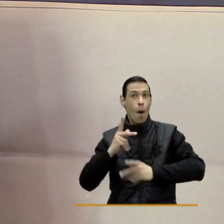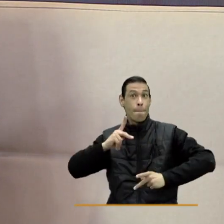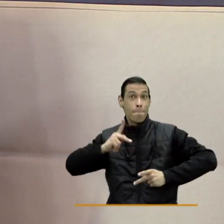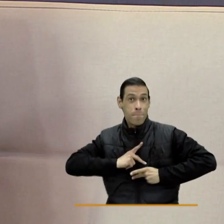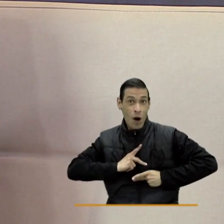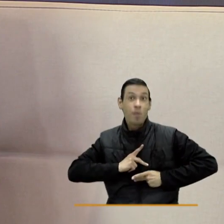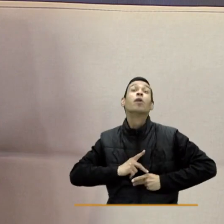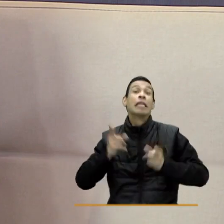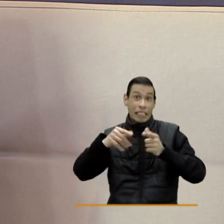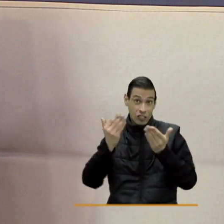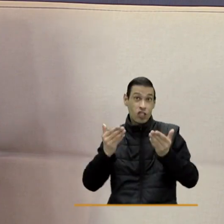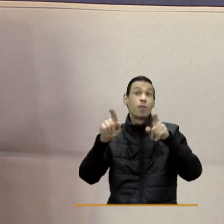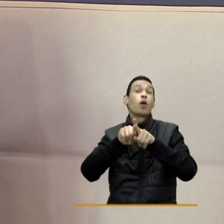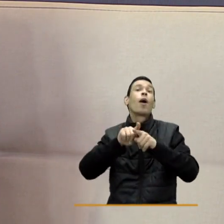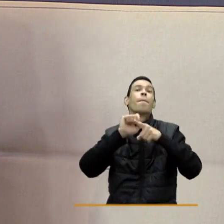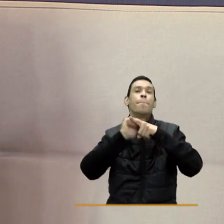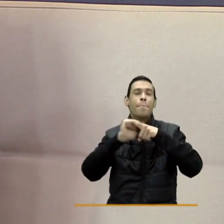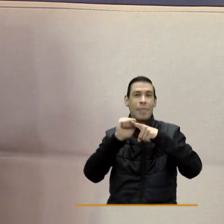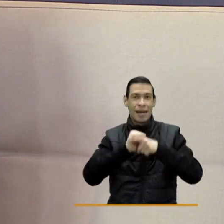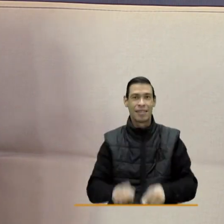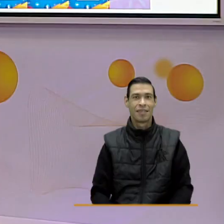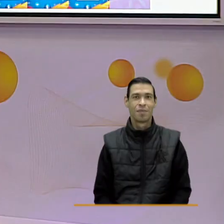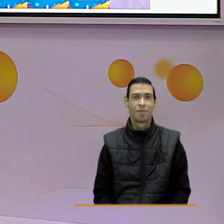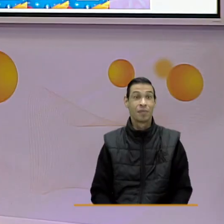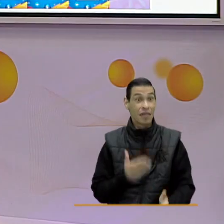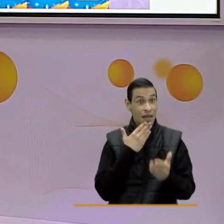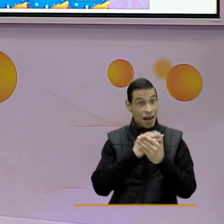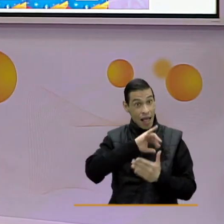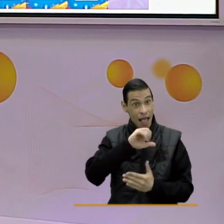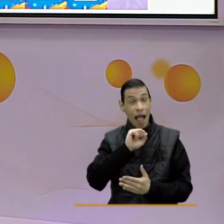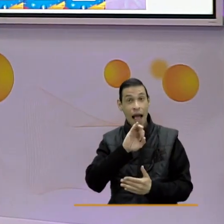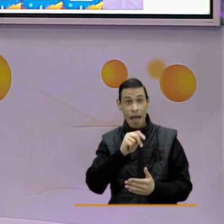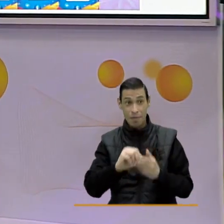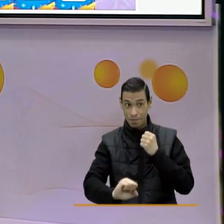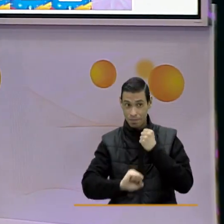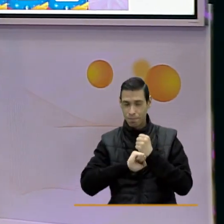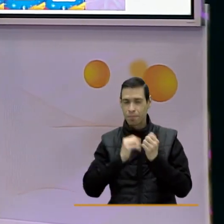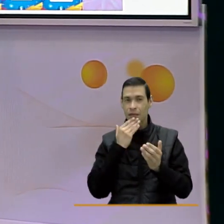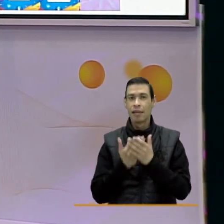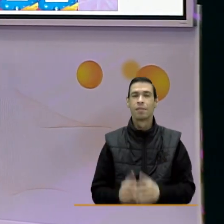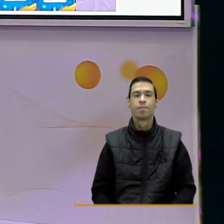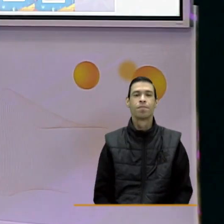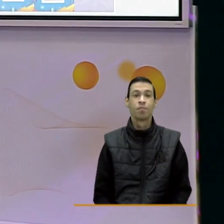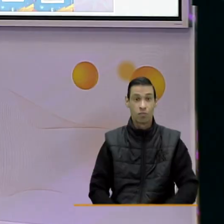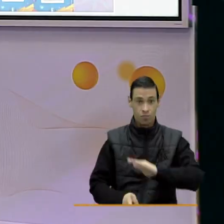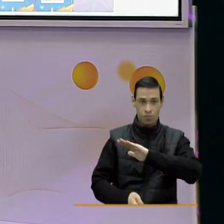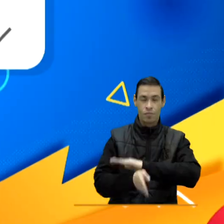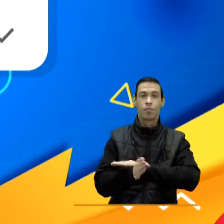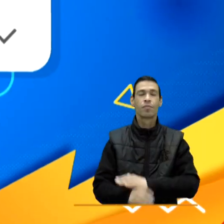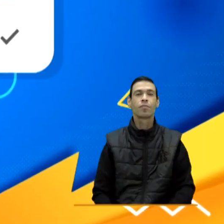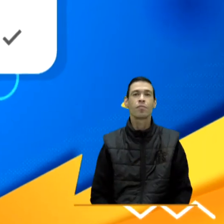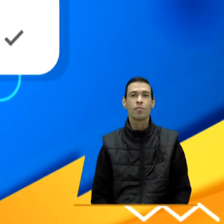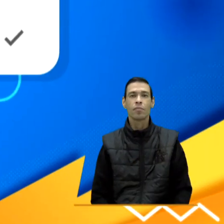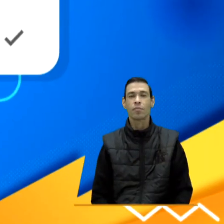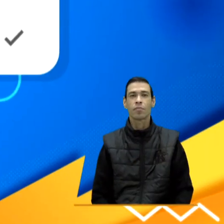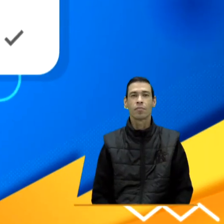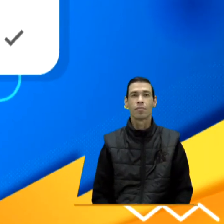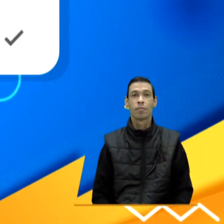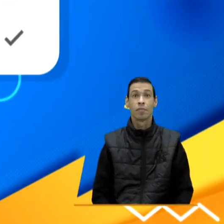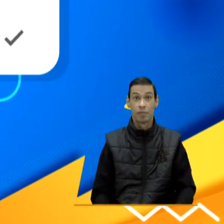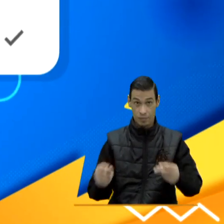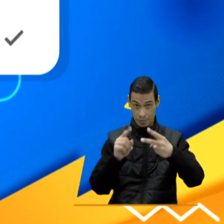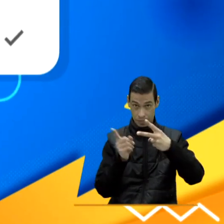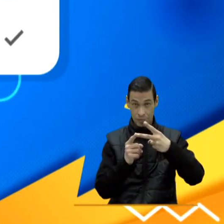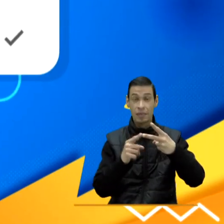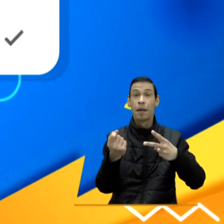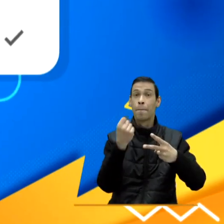productivo es válida como etapa práctica. Gracias por tu aporte, Jaime. Y continuamos. Nuestra siguiente